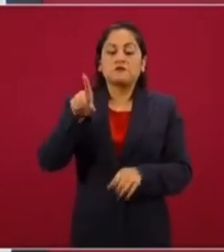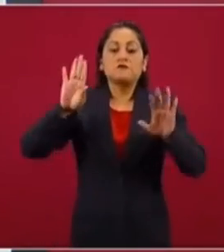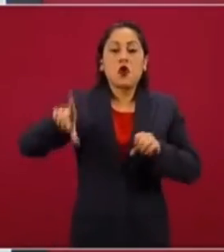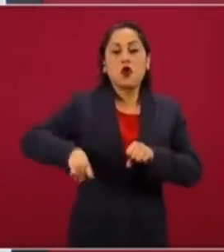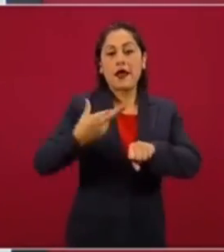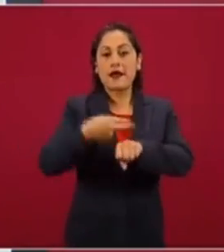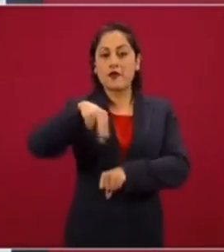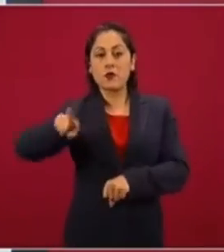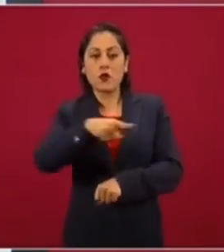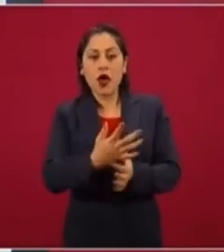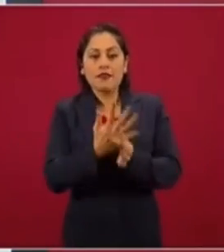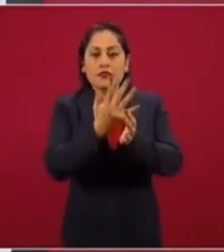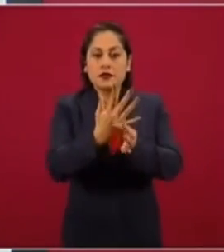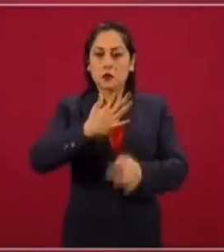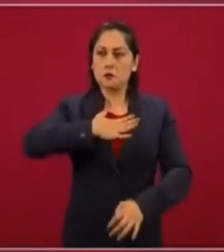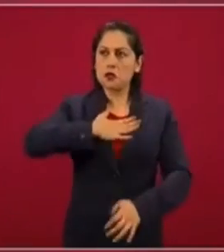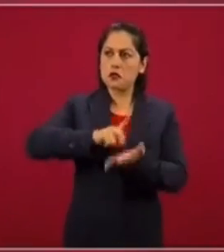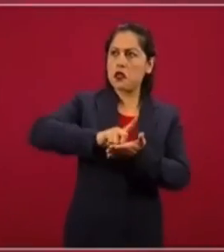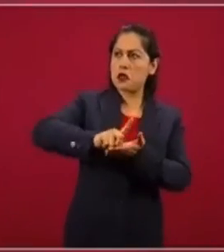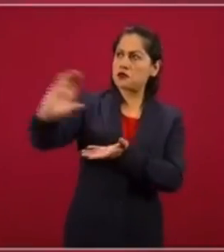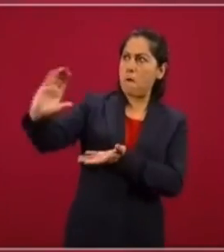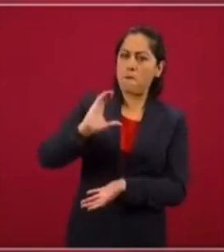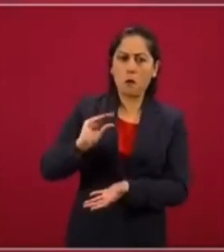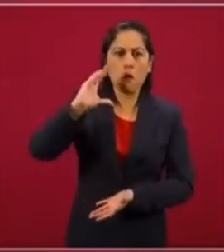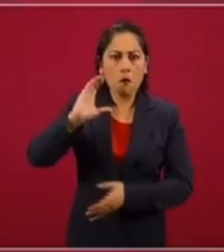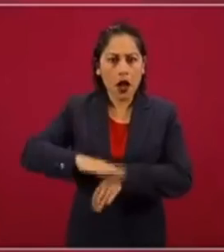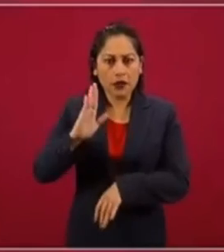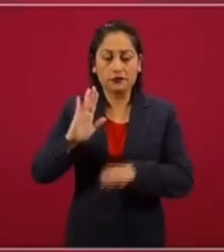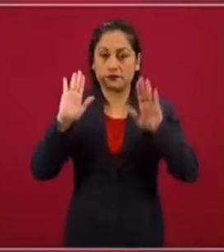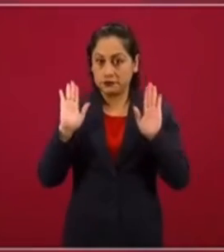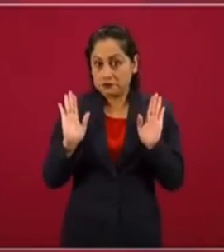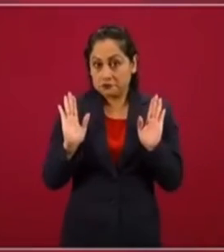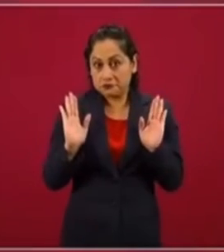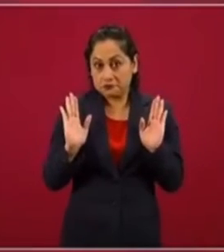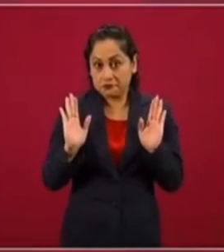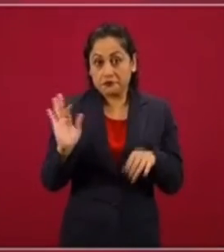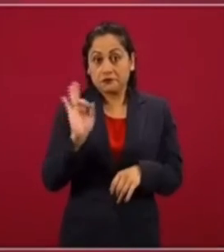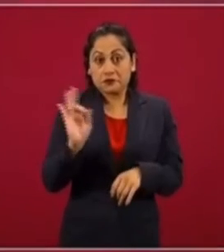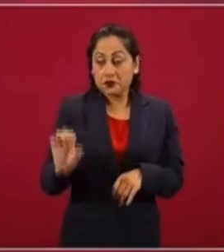de Nuevo León dice yo tengo derecho a recibir más, pues va a haber que quitarle.